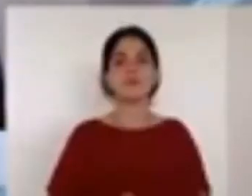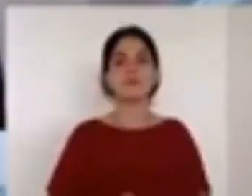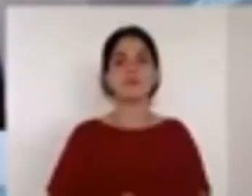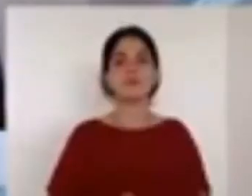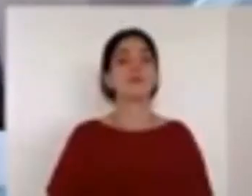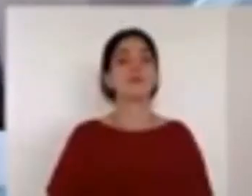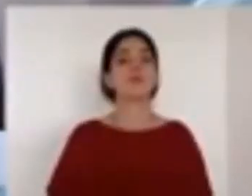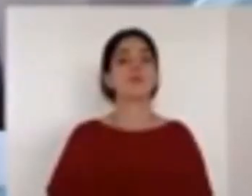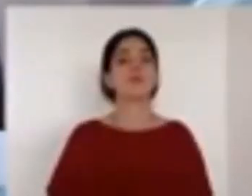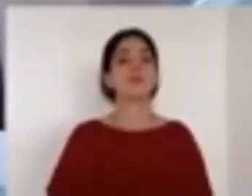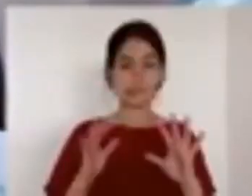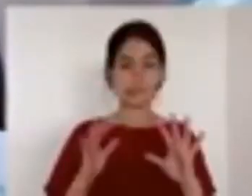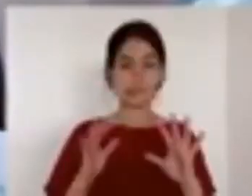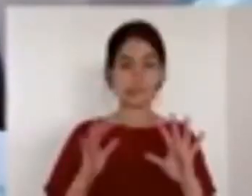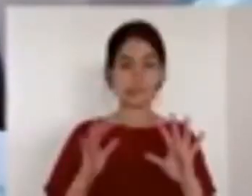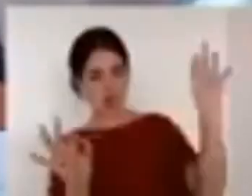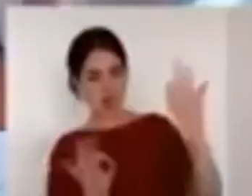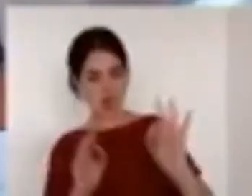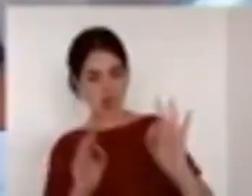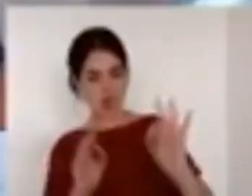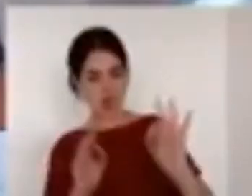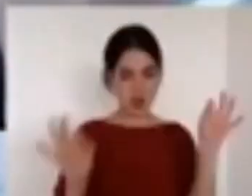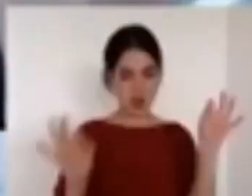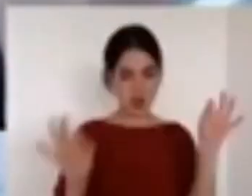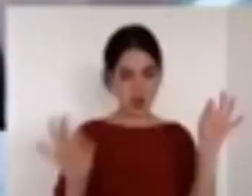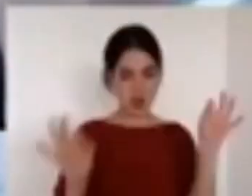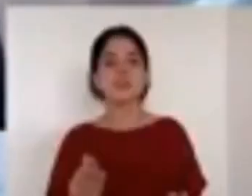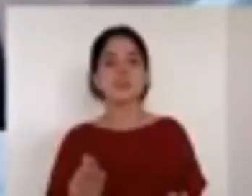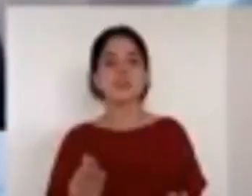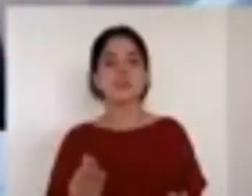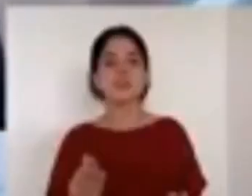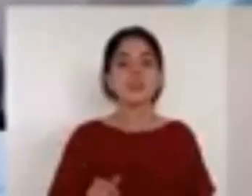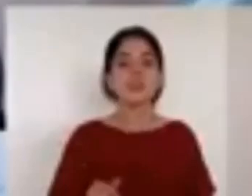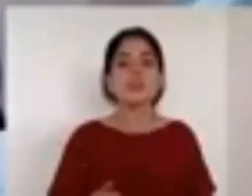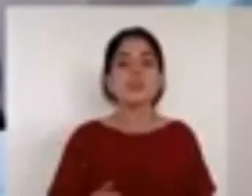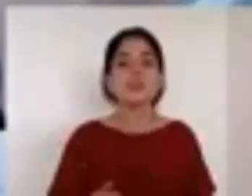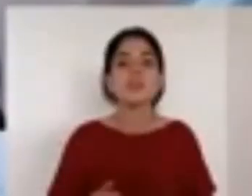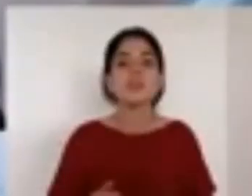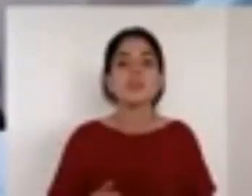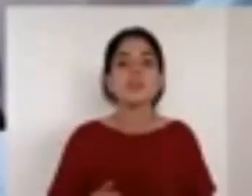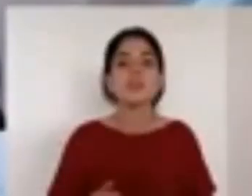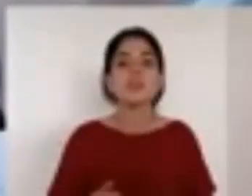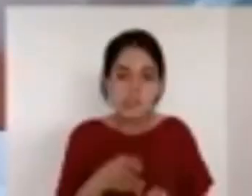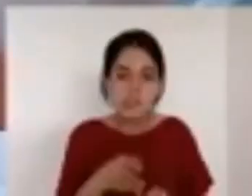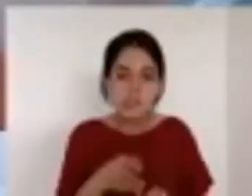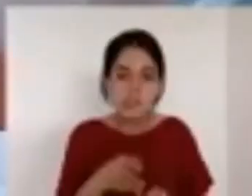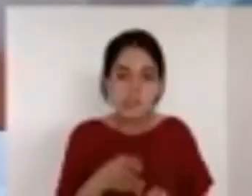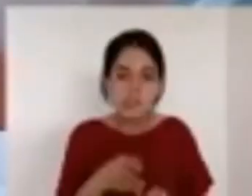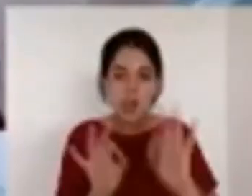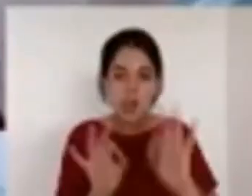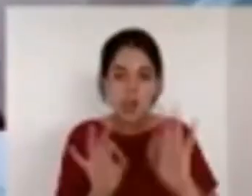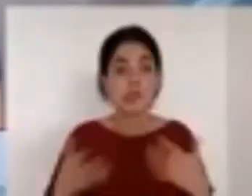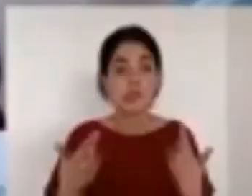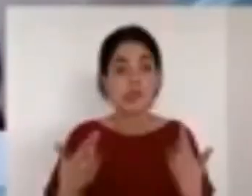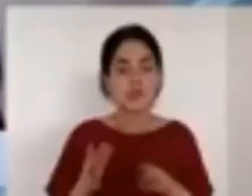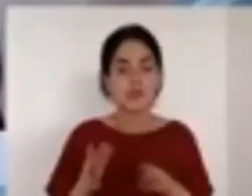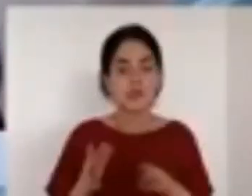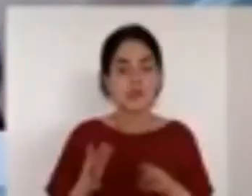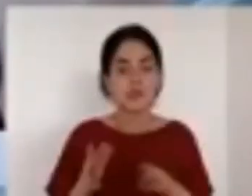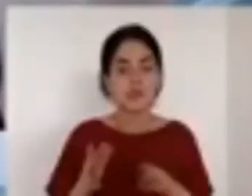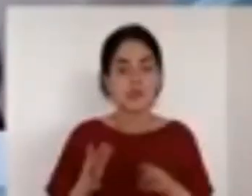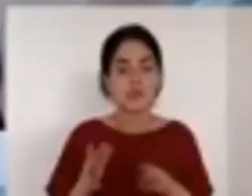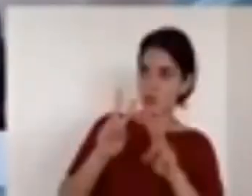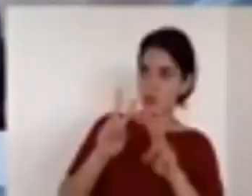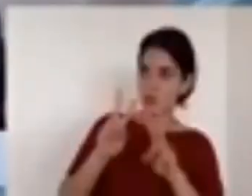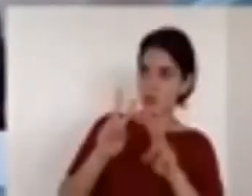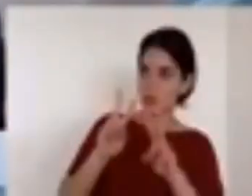perfecto solo hay que quitarle lo que le sobra porque dentro de ese mármol está la obra